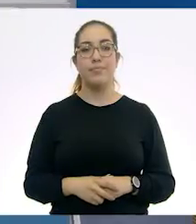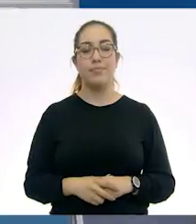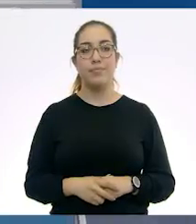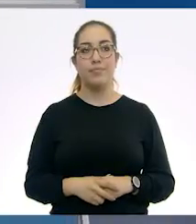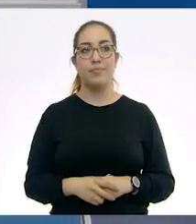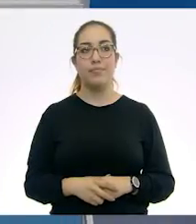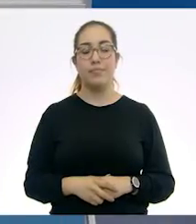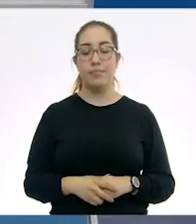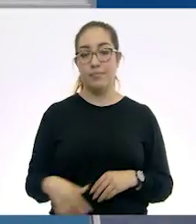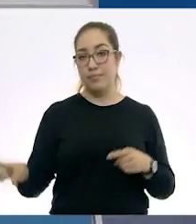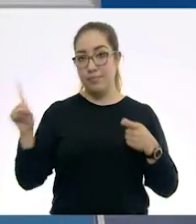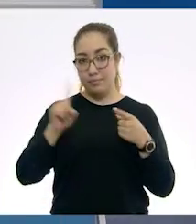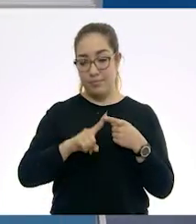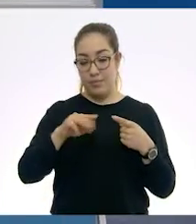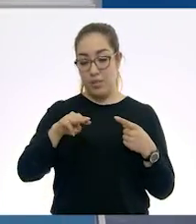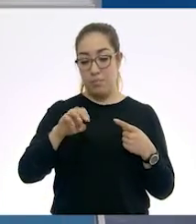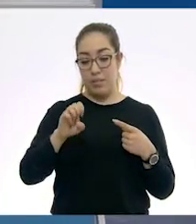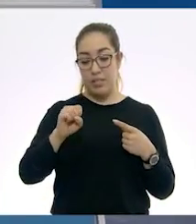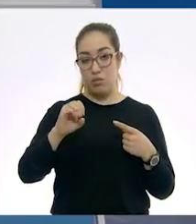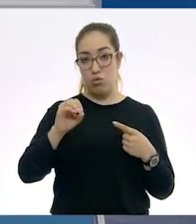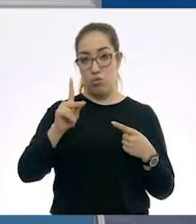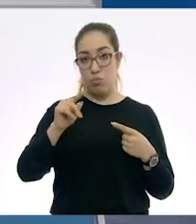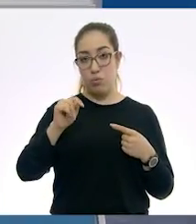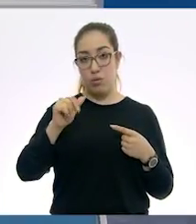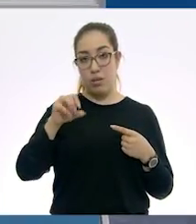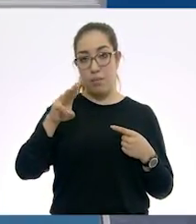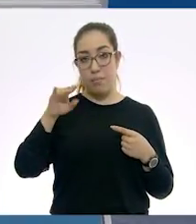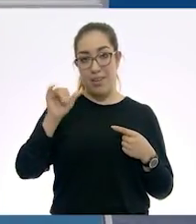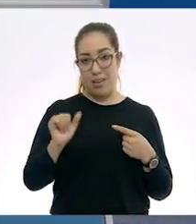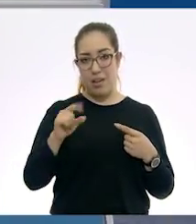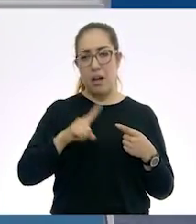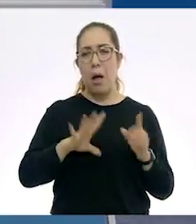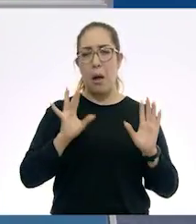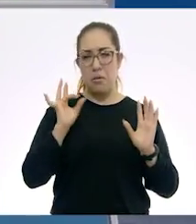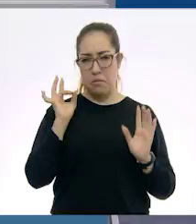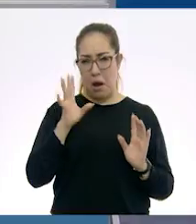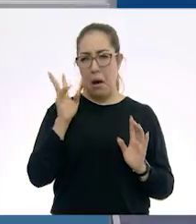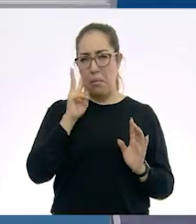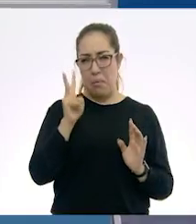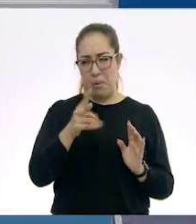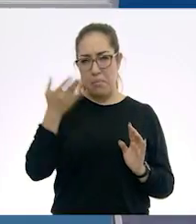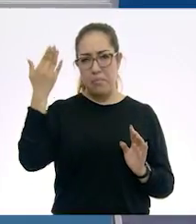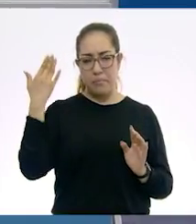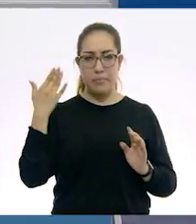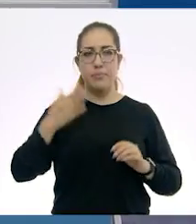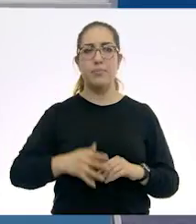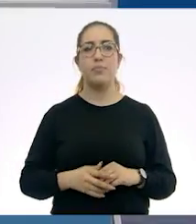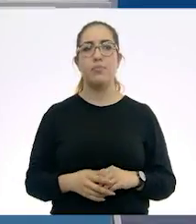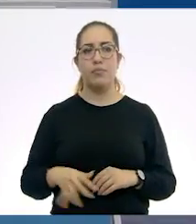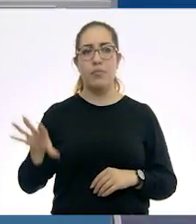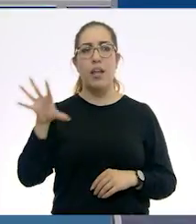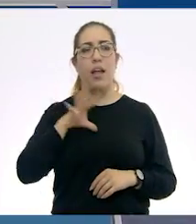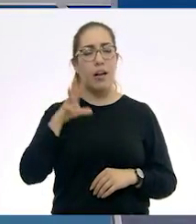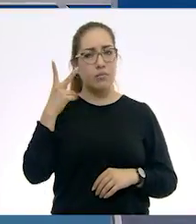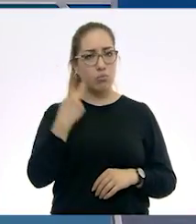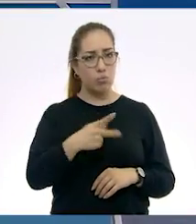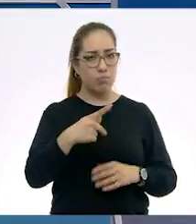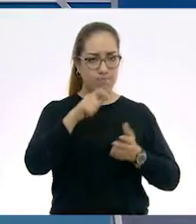En Mesopotamia, ya lo habíamos visto, crearon una escritura